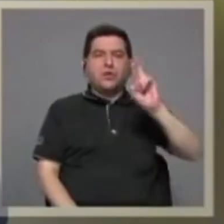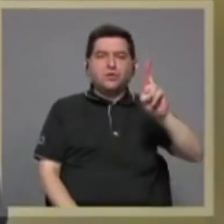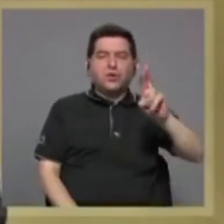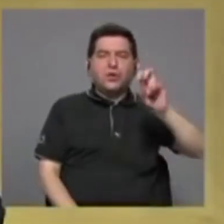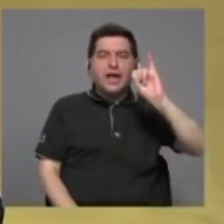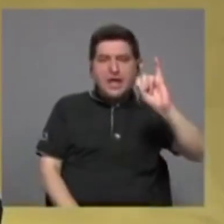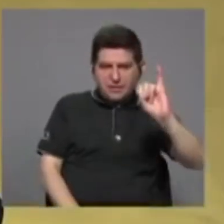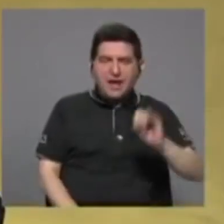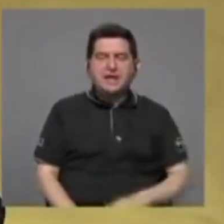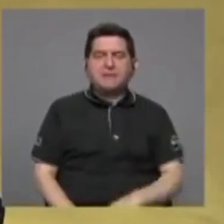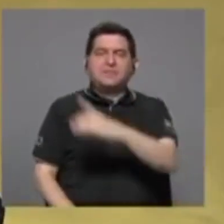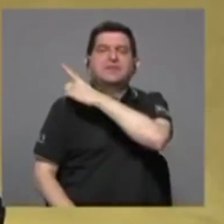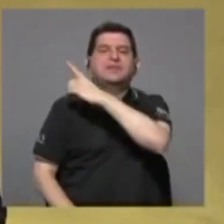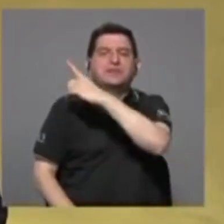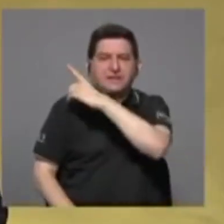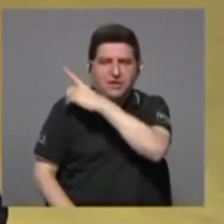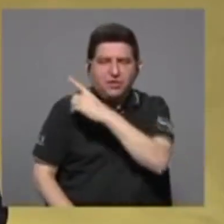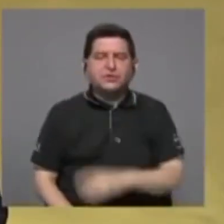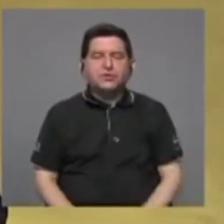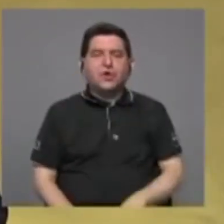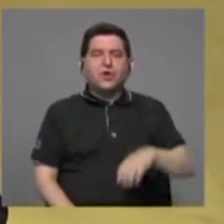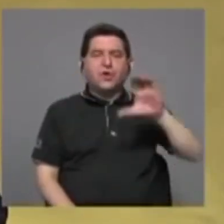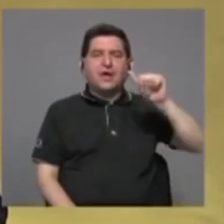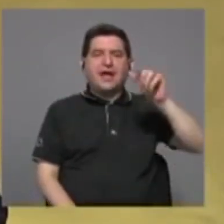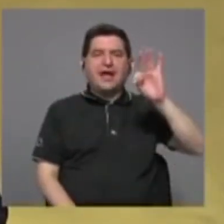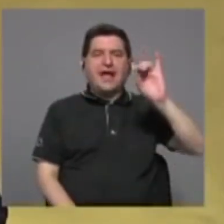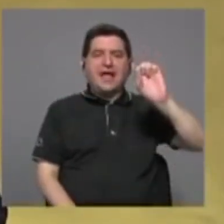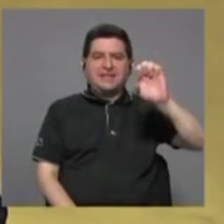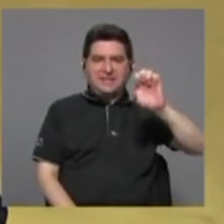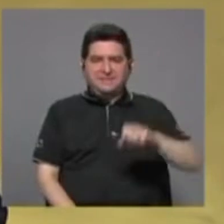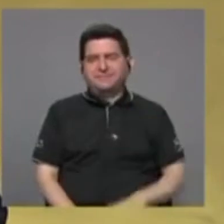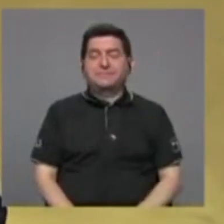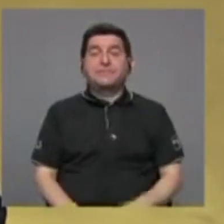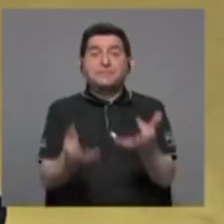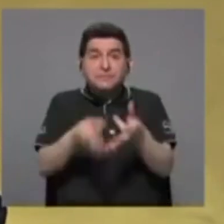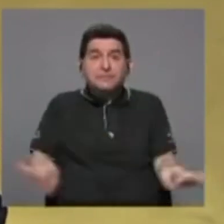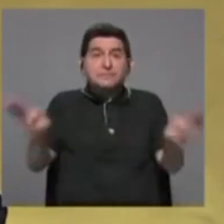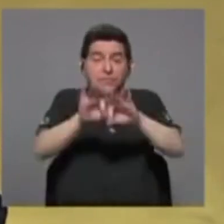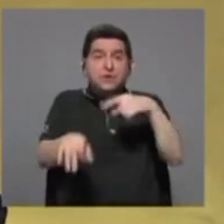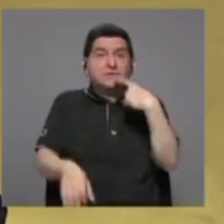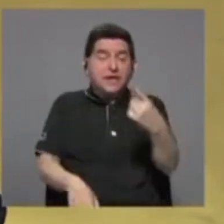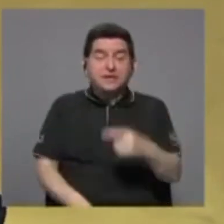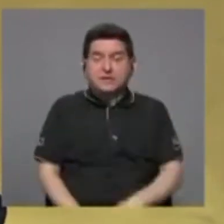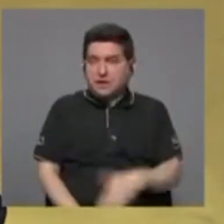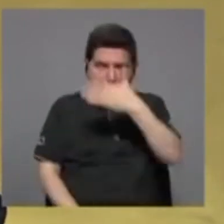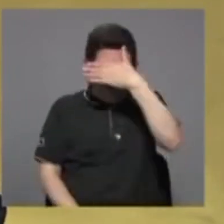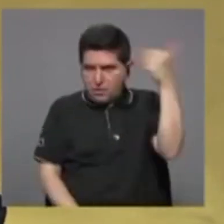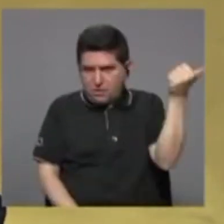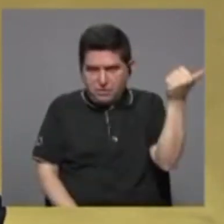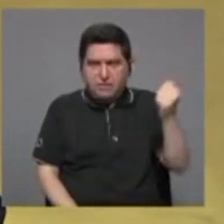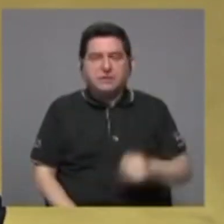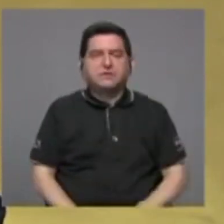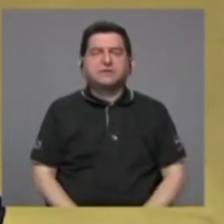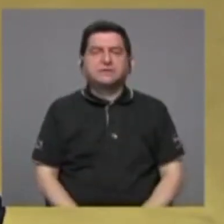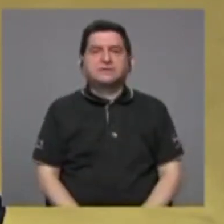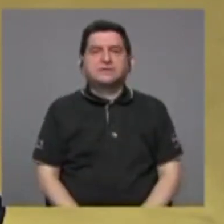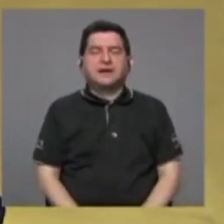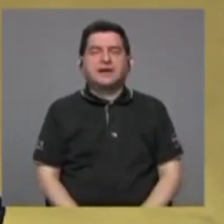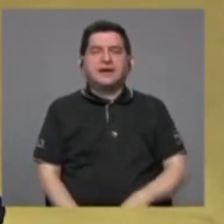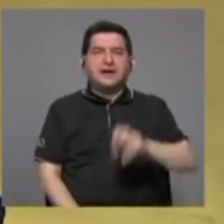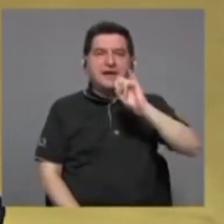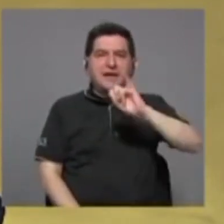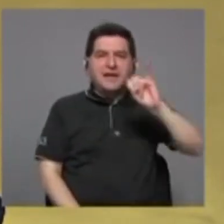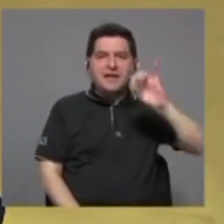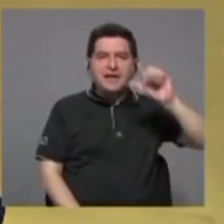es el director del CATIE y valga la pena decirlo para que no se me olvide que el IICA